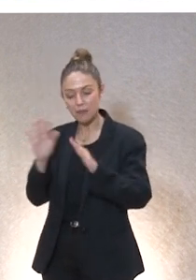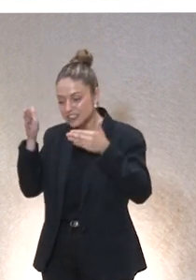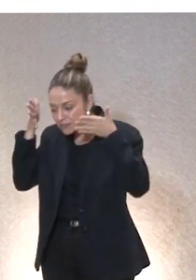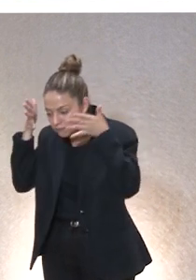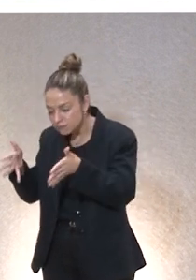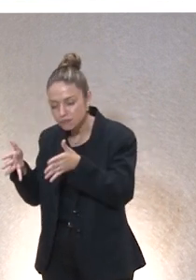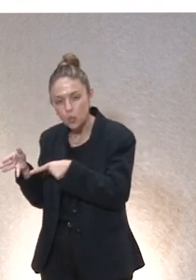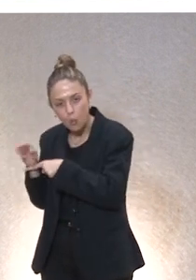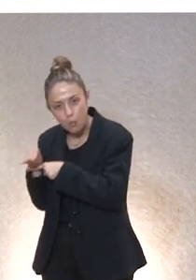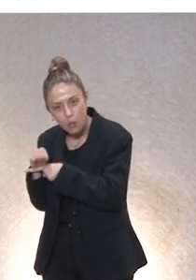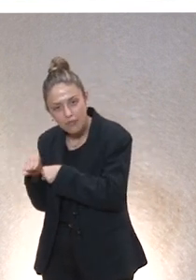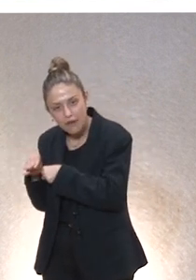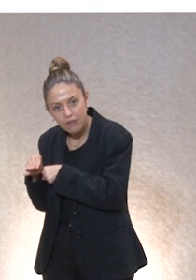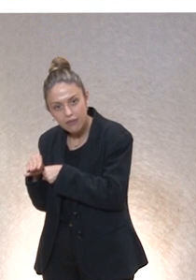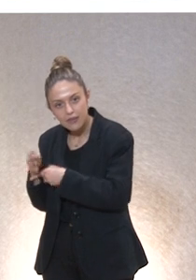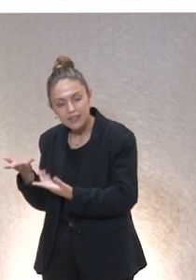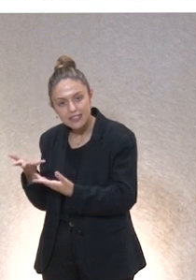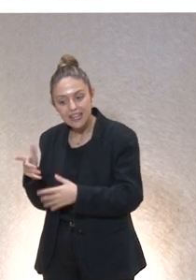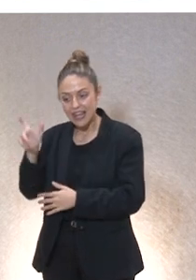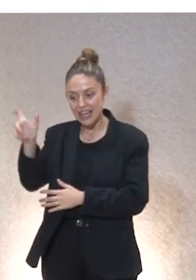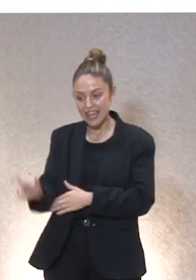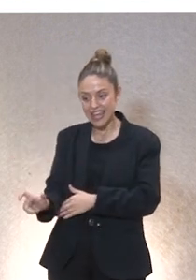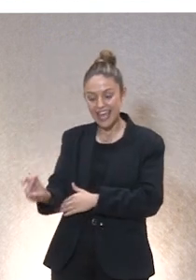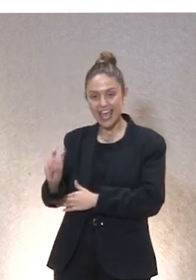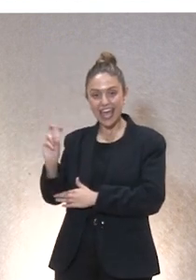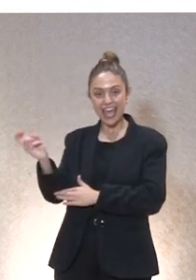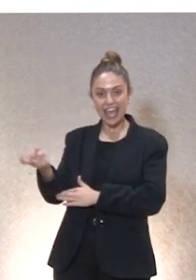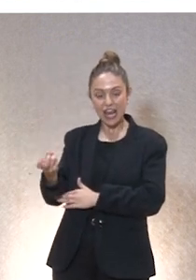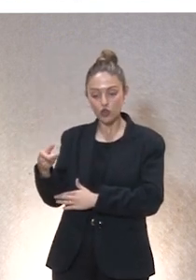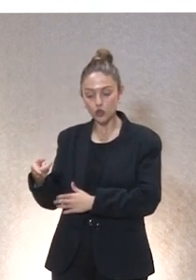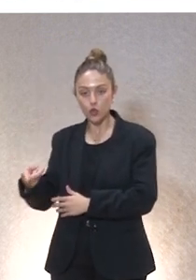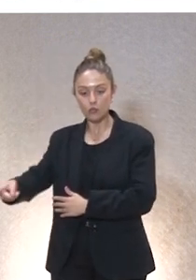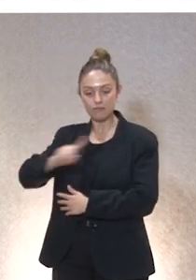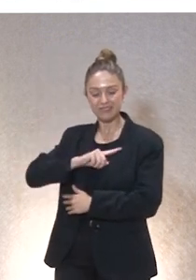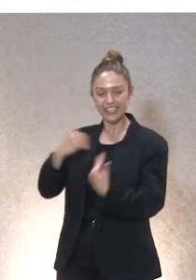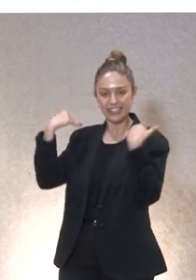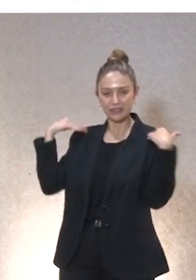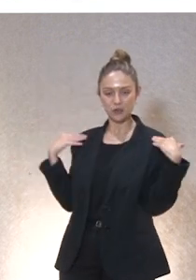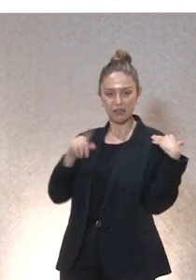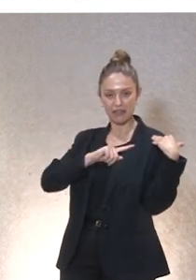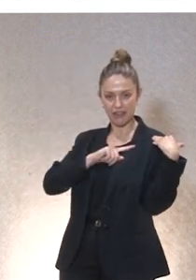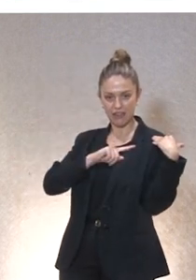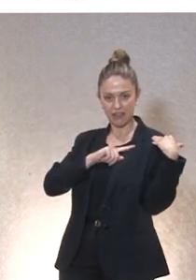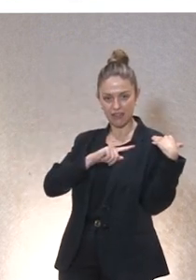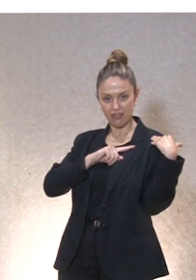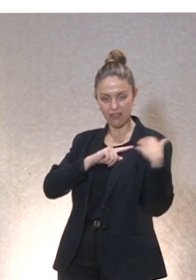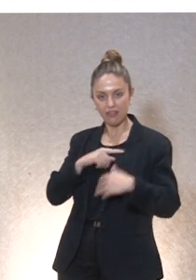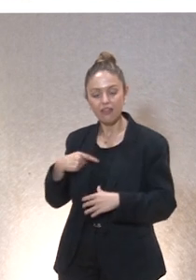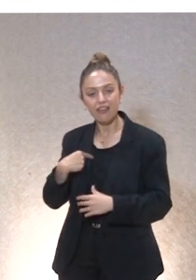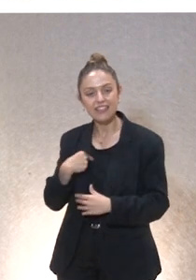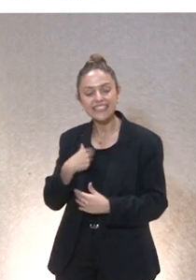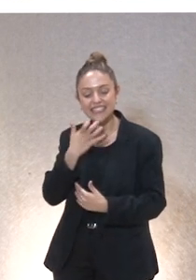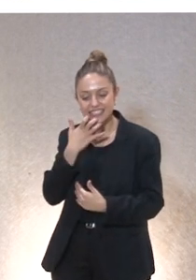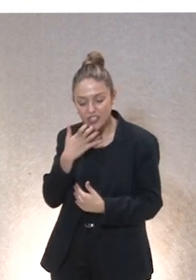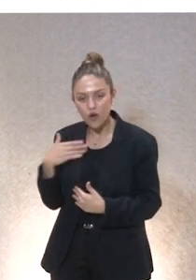cuidamos realmente el otro la alteridad es la fuente de nuestra responsabilidad. Soy responsable si cargo con el otro si me encargo de él